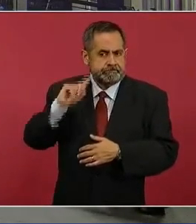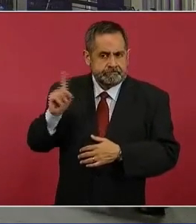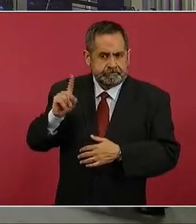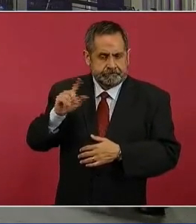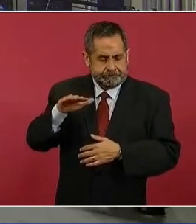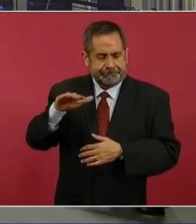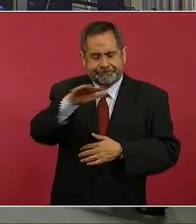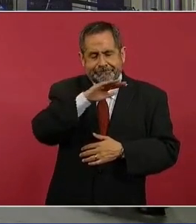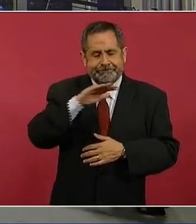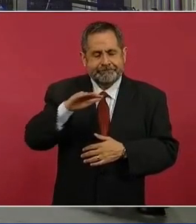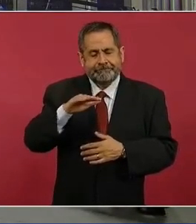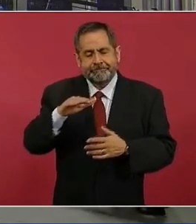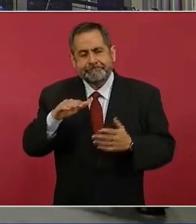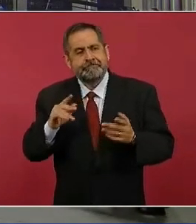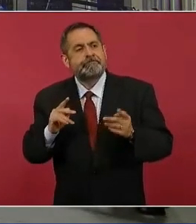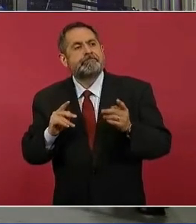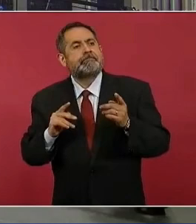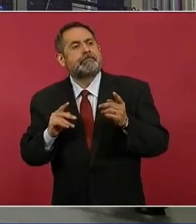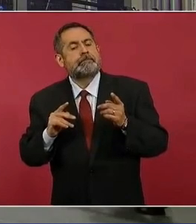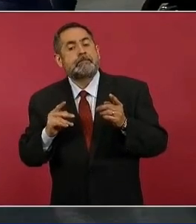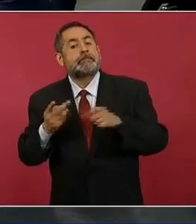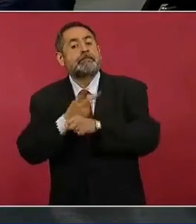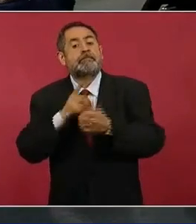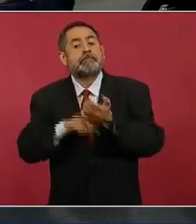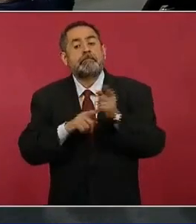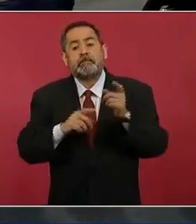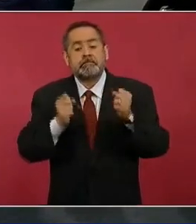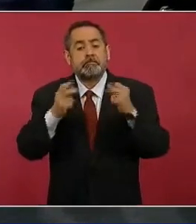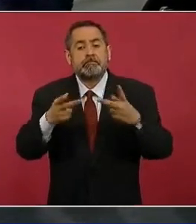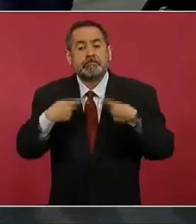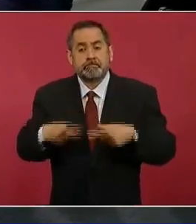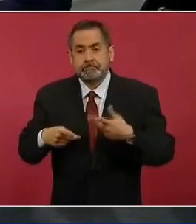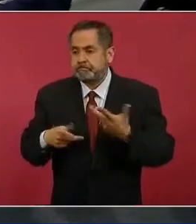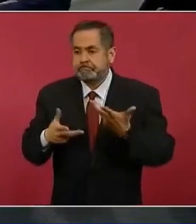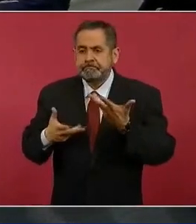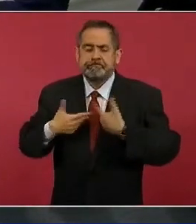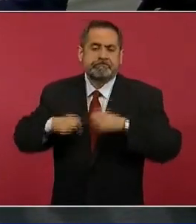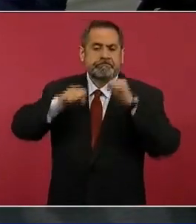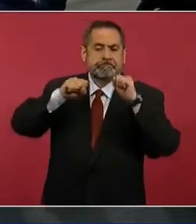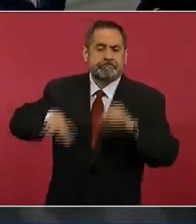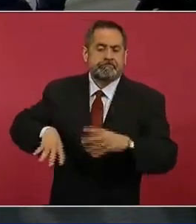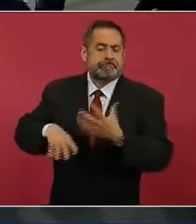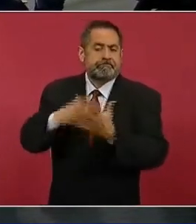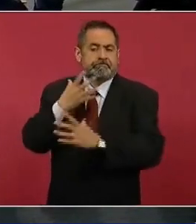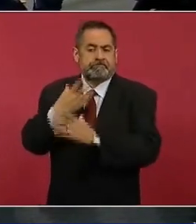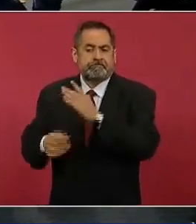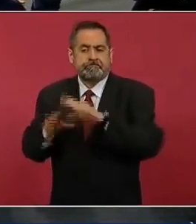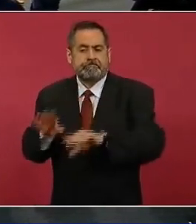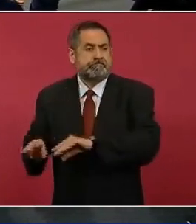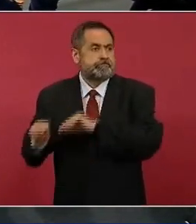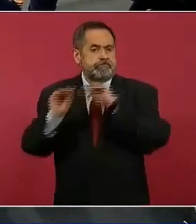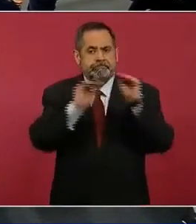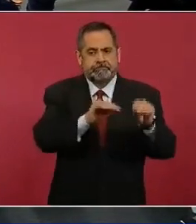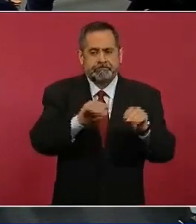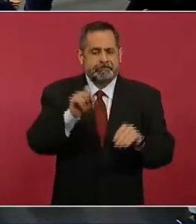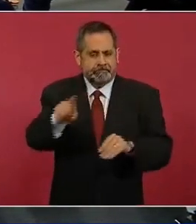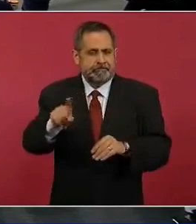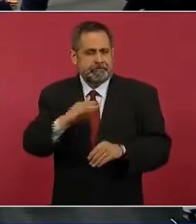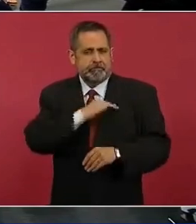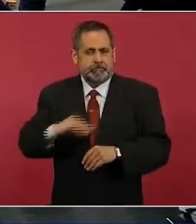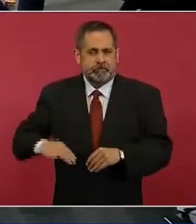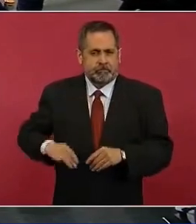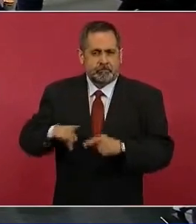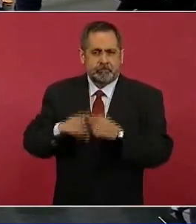bueno, pues se ha sabido este tema del desplazamiento forzado de muchísimas familias de comunidades que se están dando de este municipio, que están